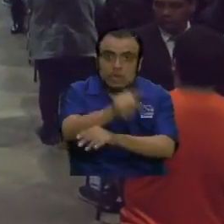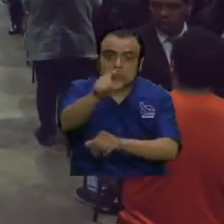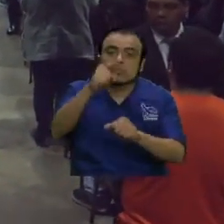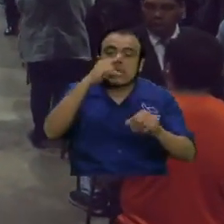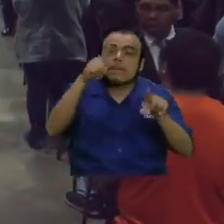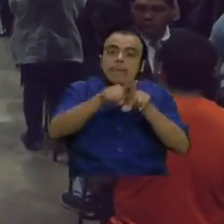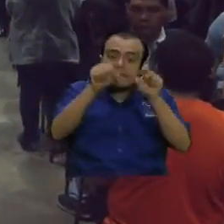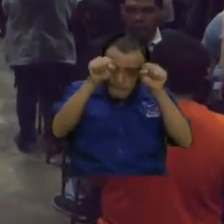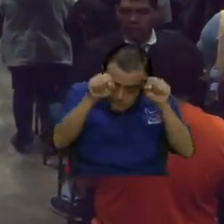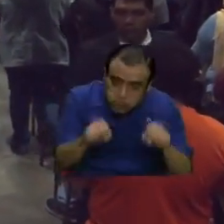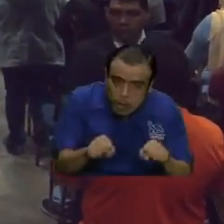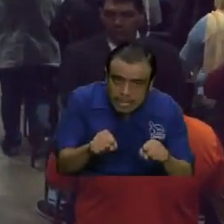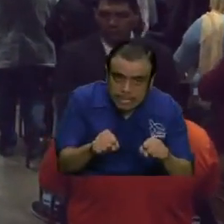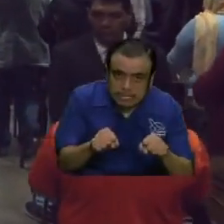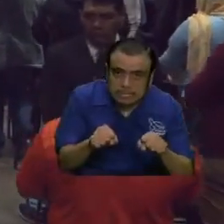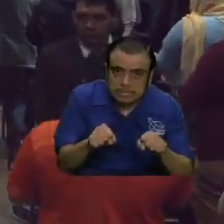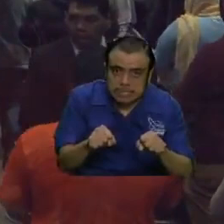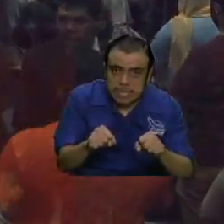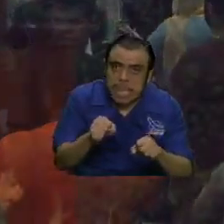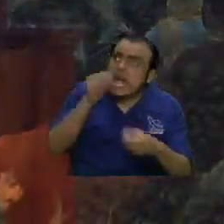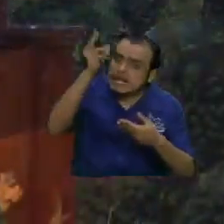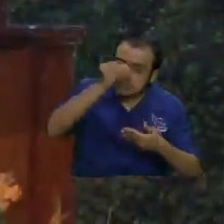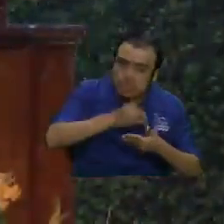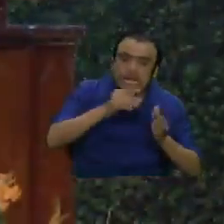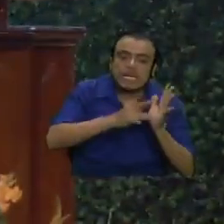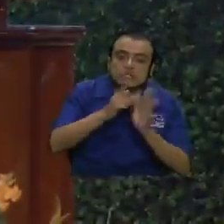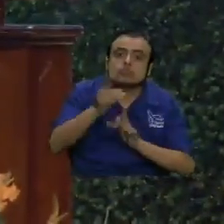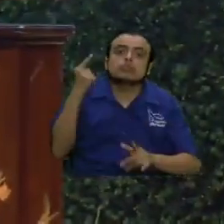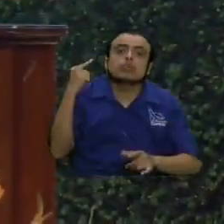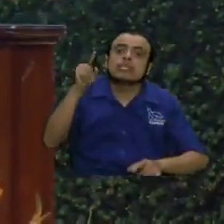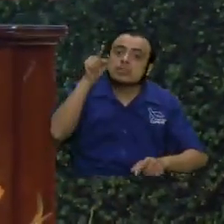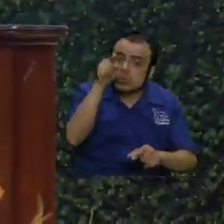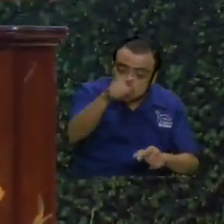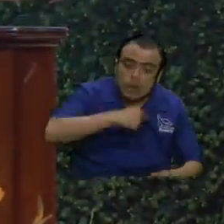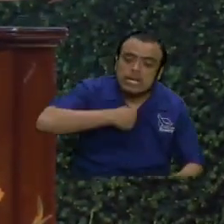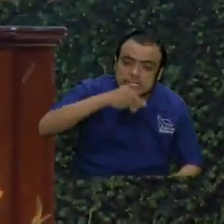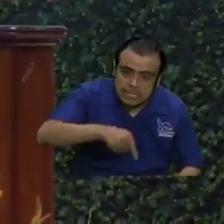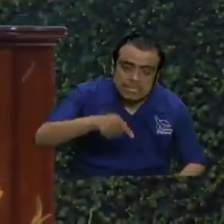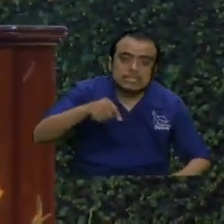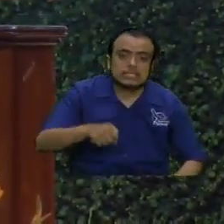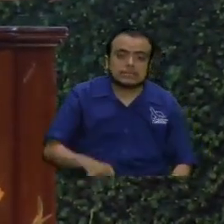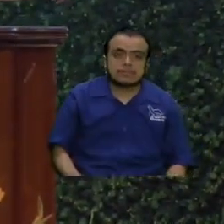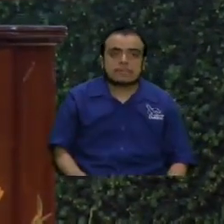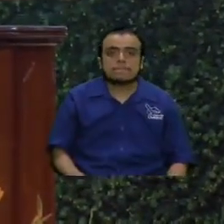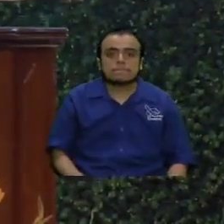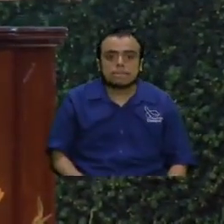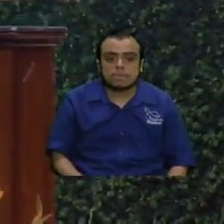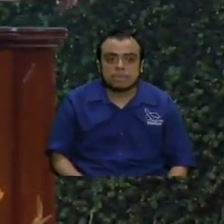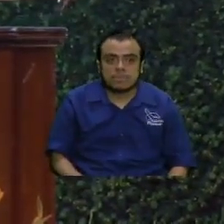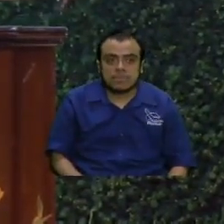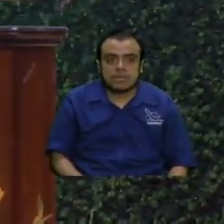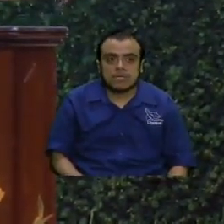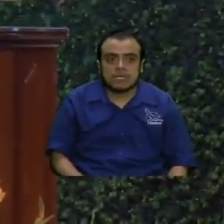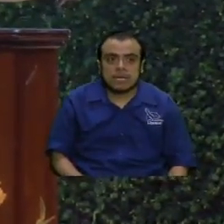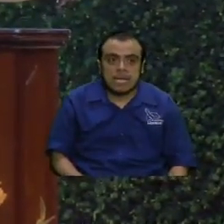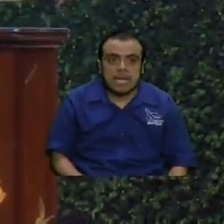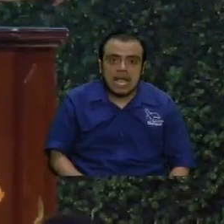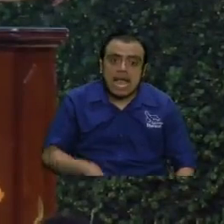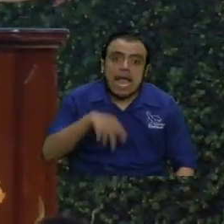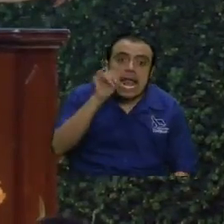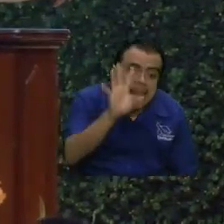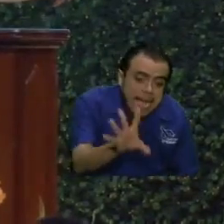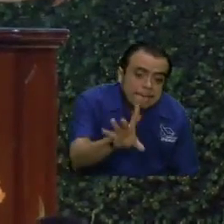apropiado algo propicio a este momento pero dígale a su